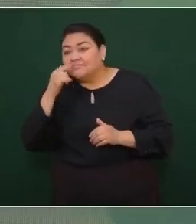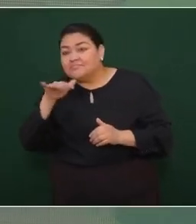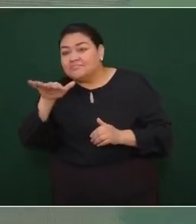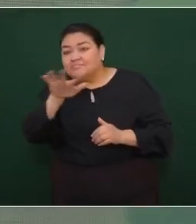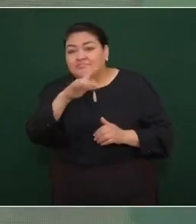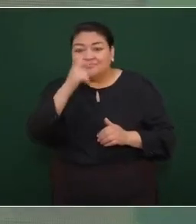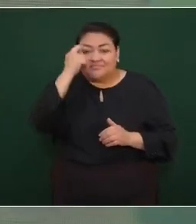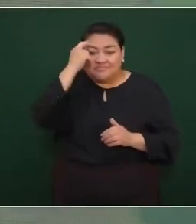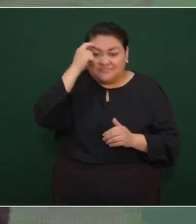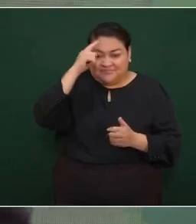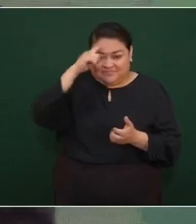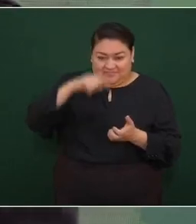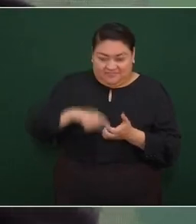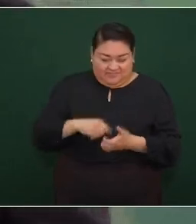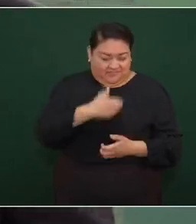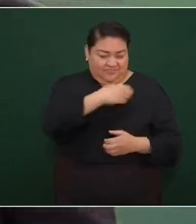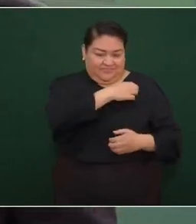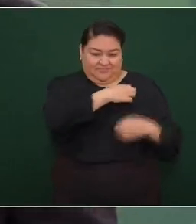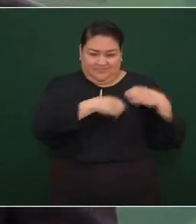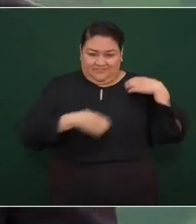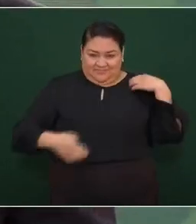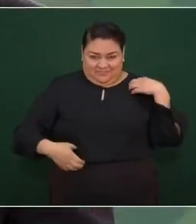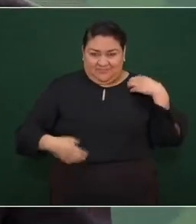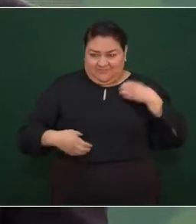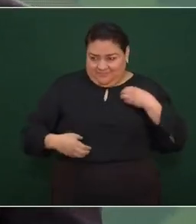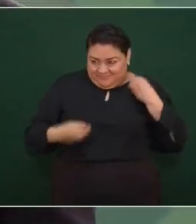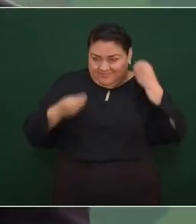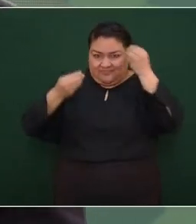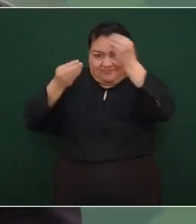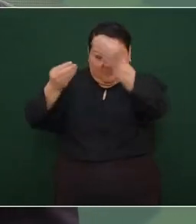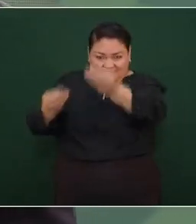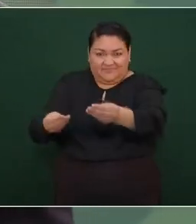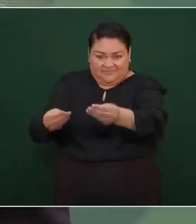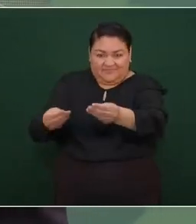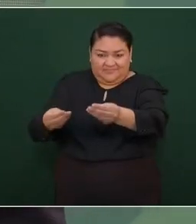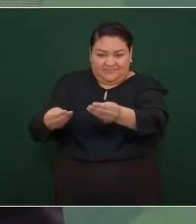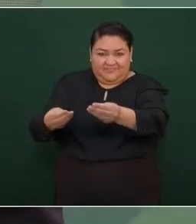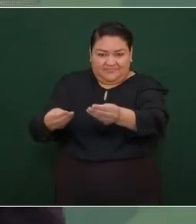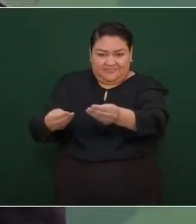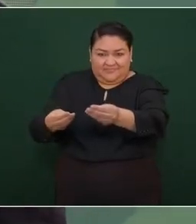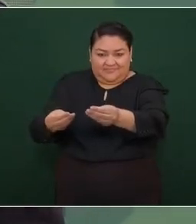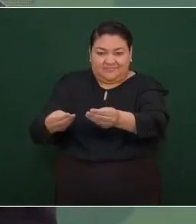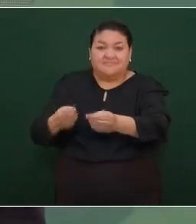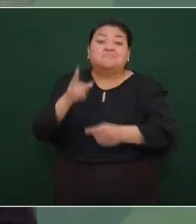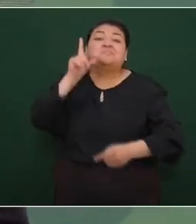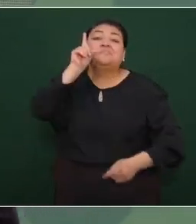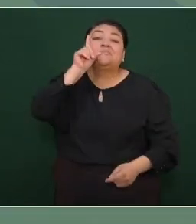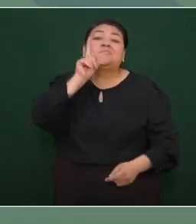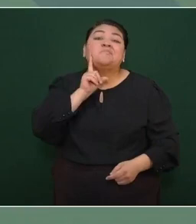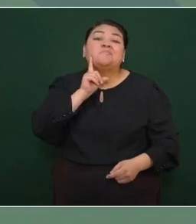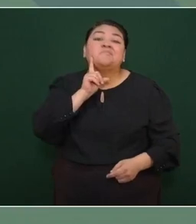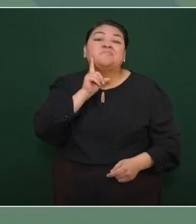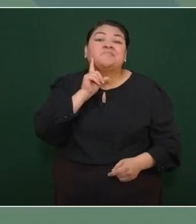voy a entregar la banda presidencial a una mujer